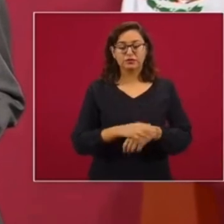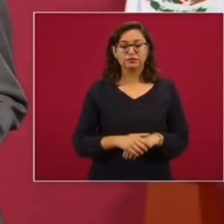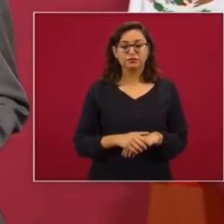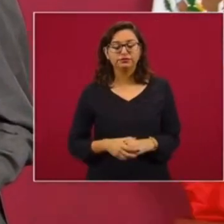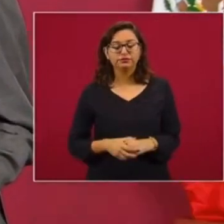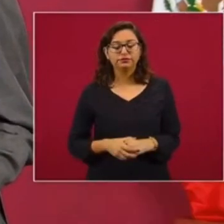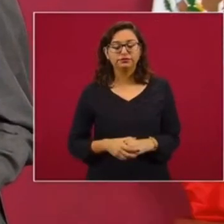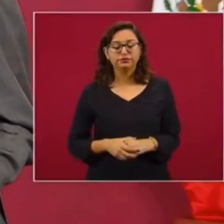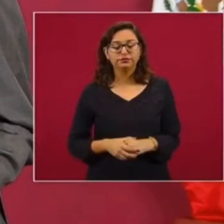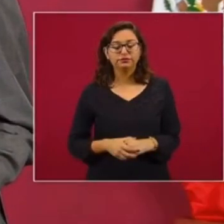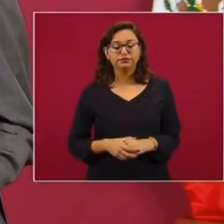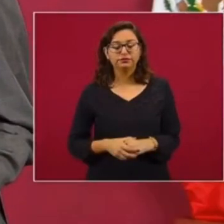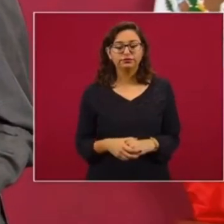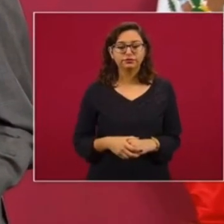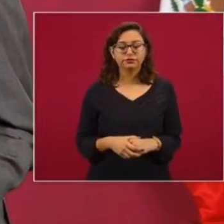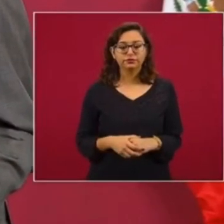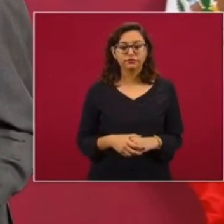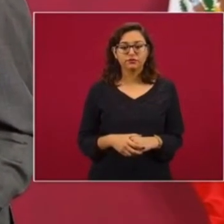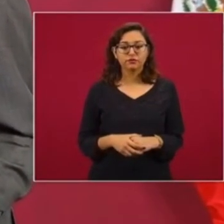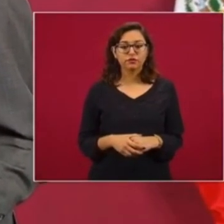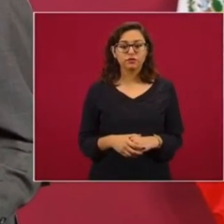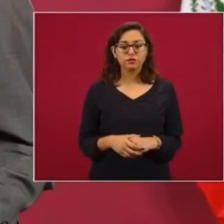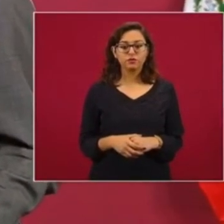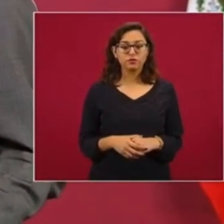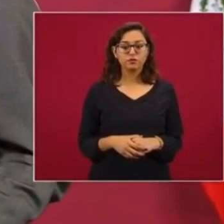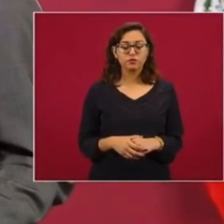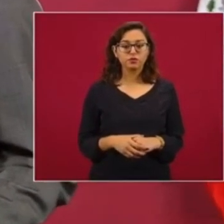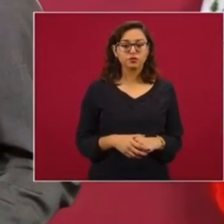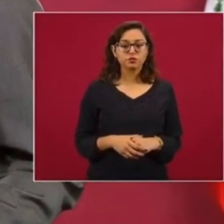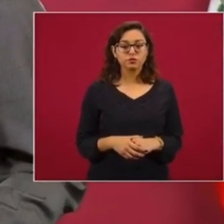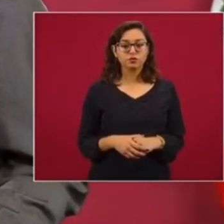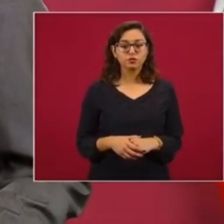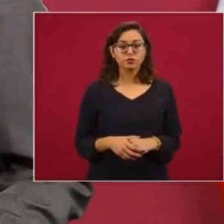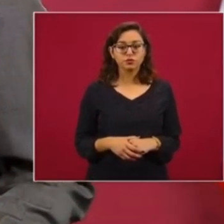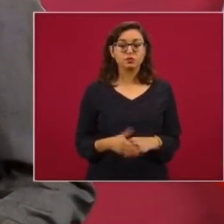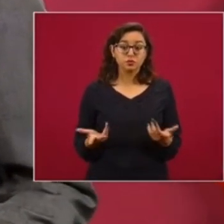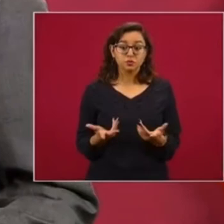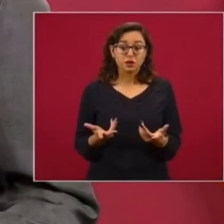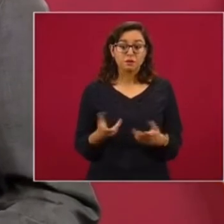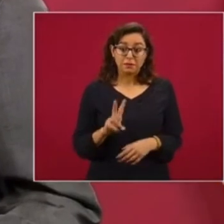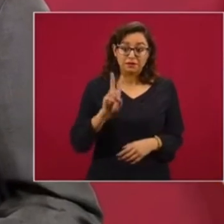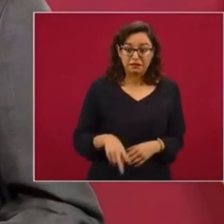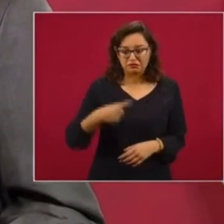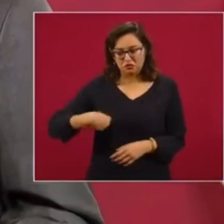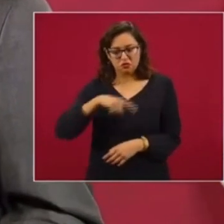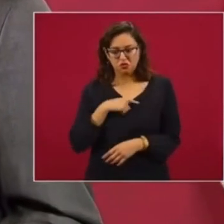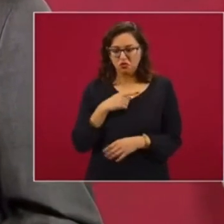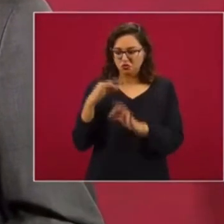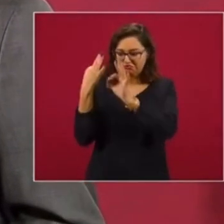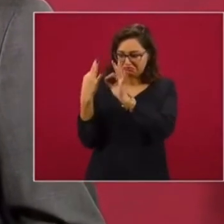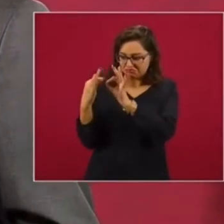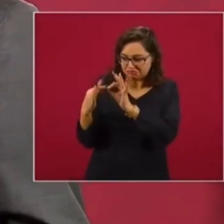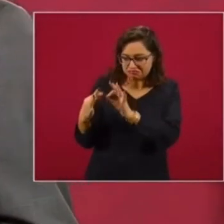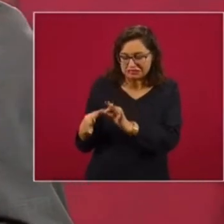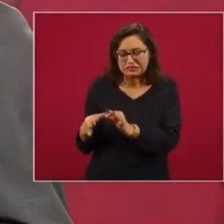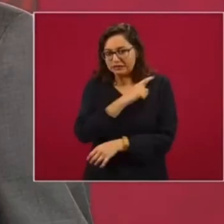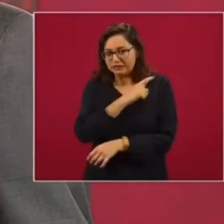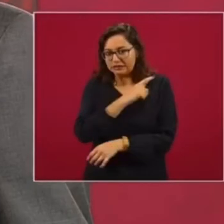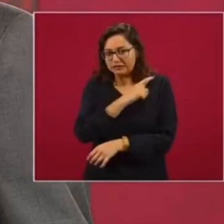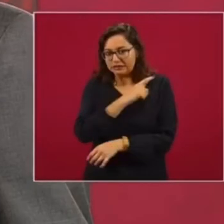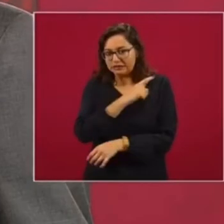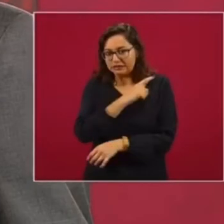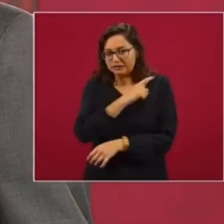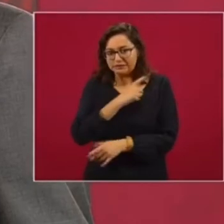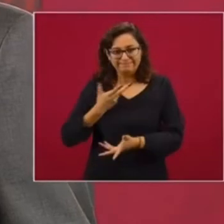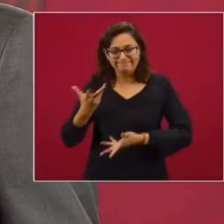al señor Pompeo, porque tuvimos algunas dificultades para el cumplimiento de este acuerdo.